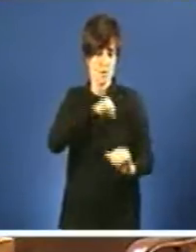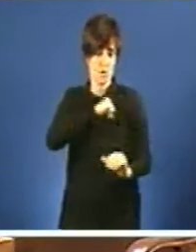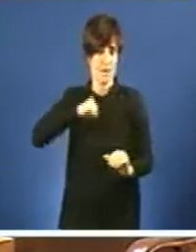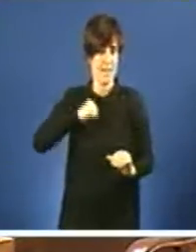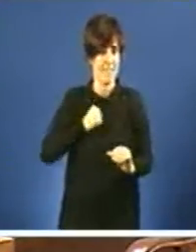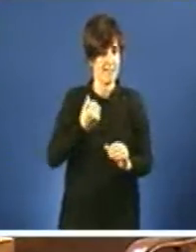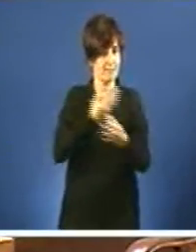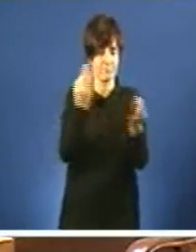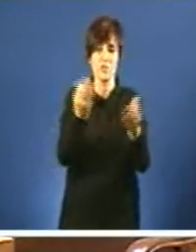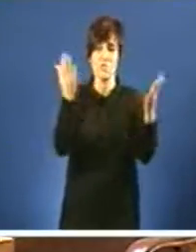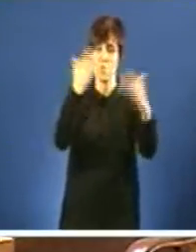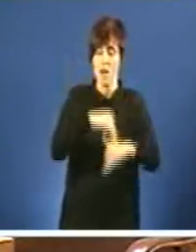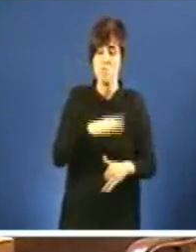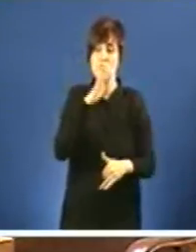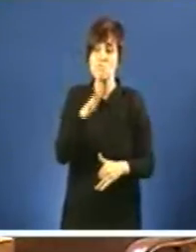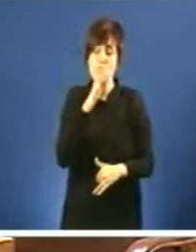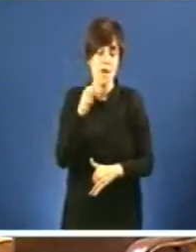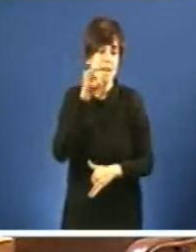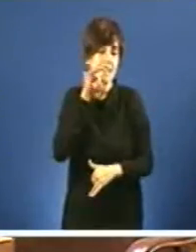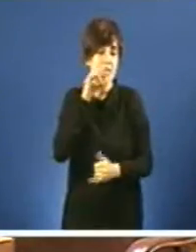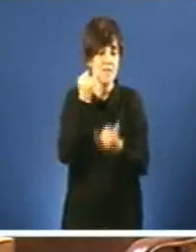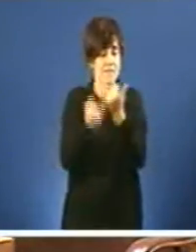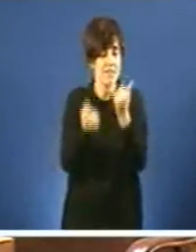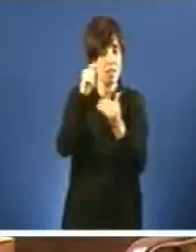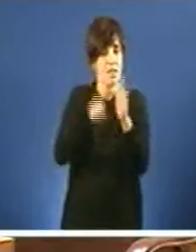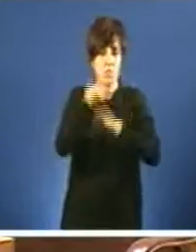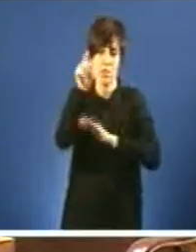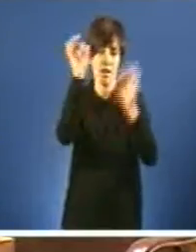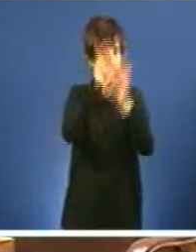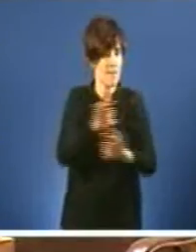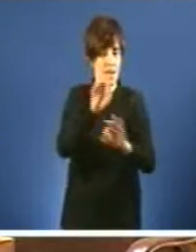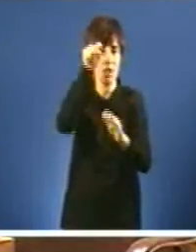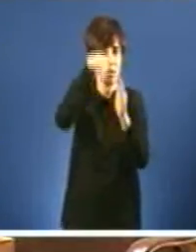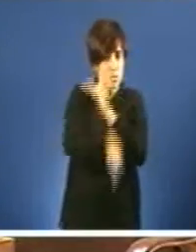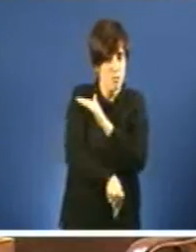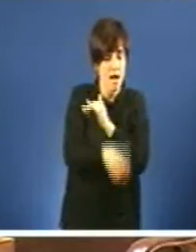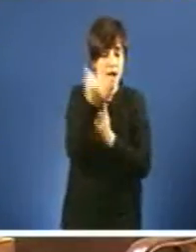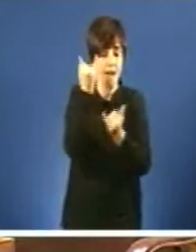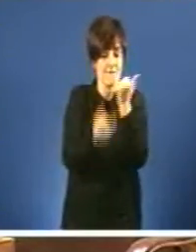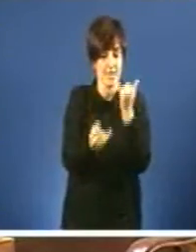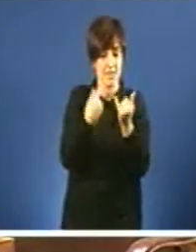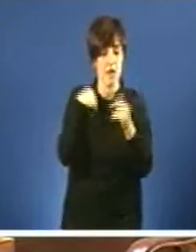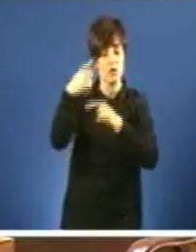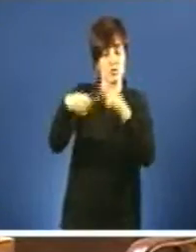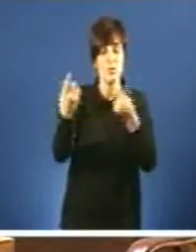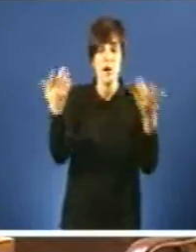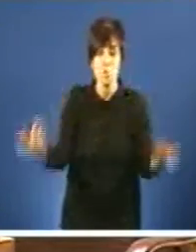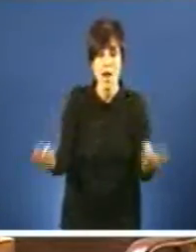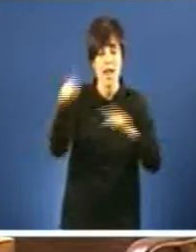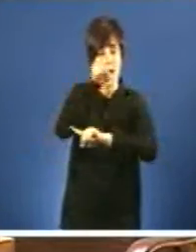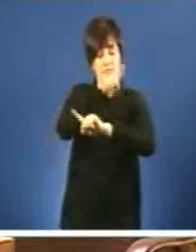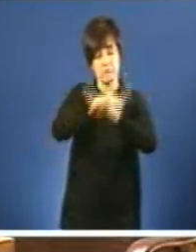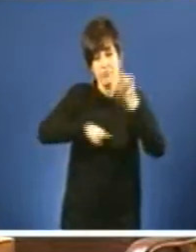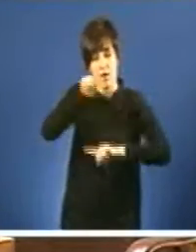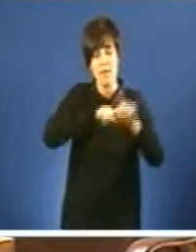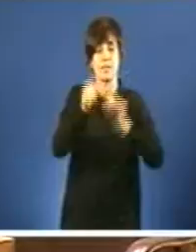decadencia do galego é o reflexo da decadencia política, social e económica o que conducen o noso país a súas políticas. O retroceso do